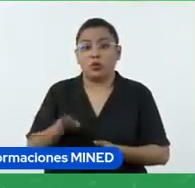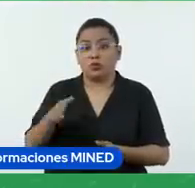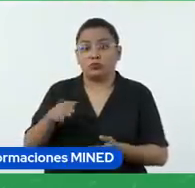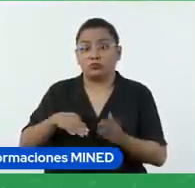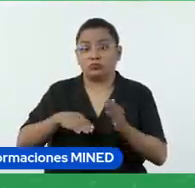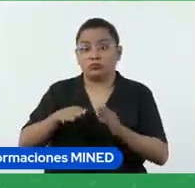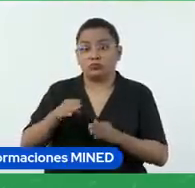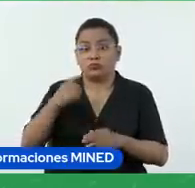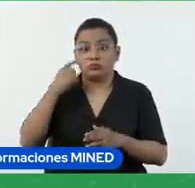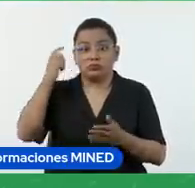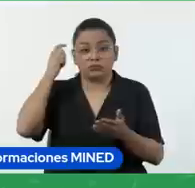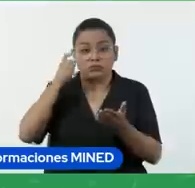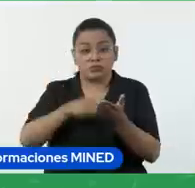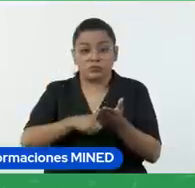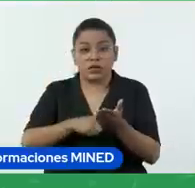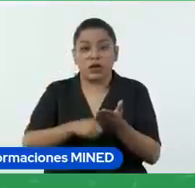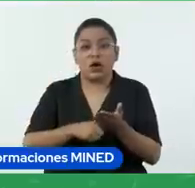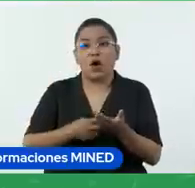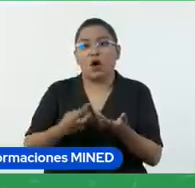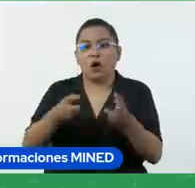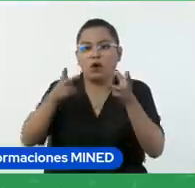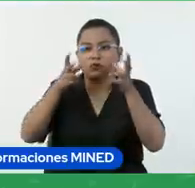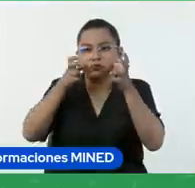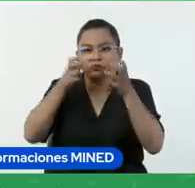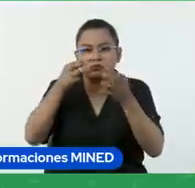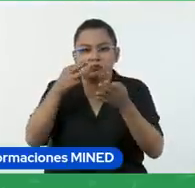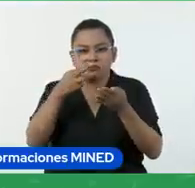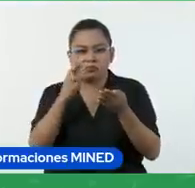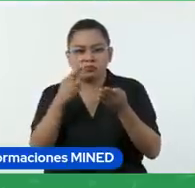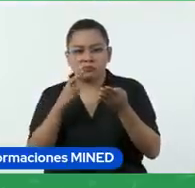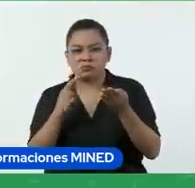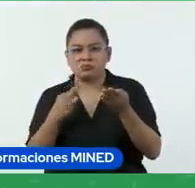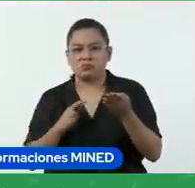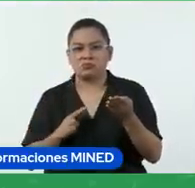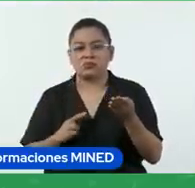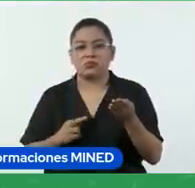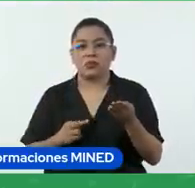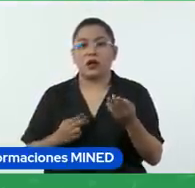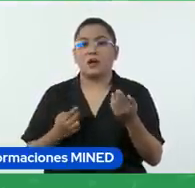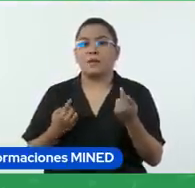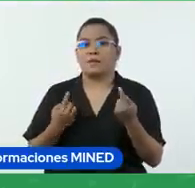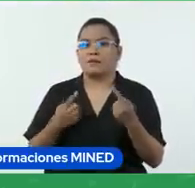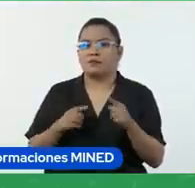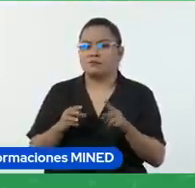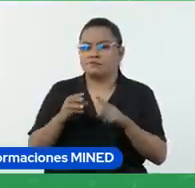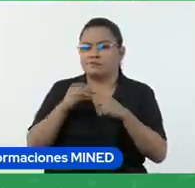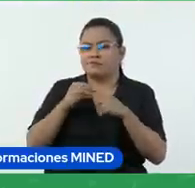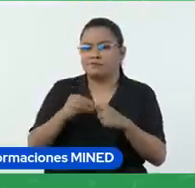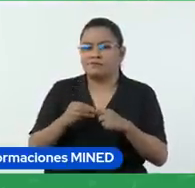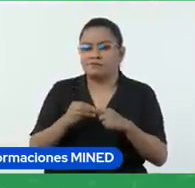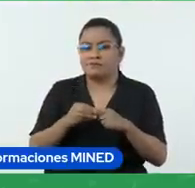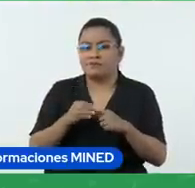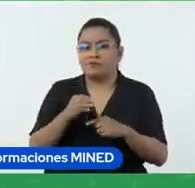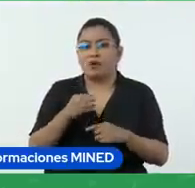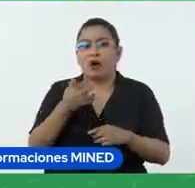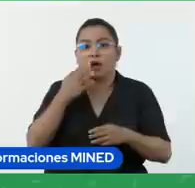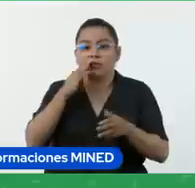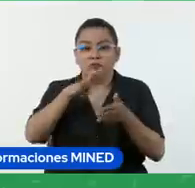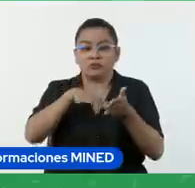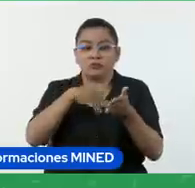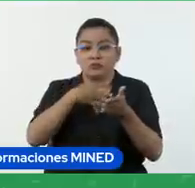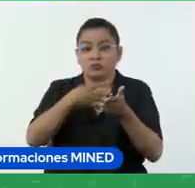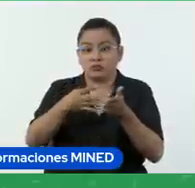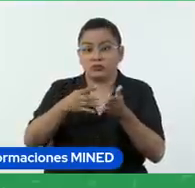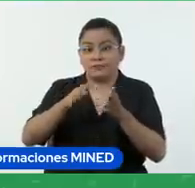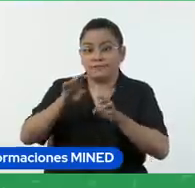directa con una respectiva lista de cotejo. Pero podemos ir más al detalle, utilizando instrumentos como rúbricas. Vi